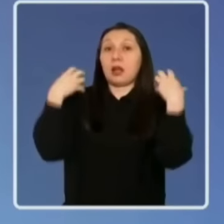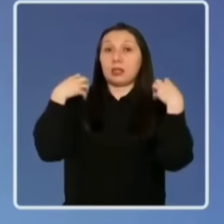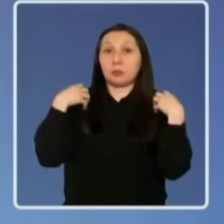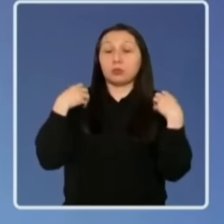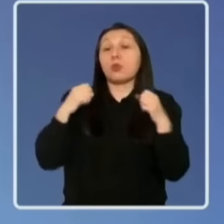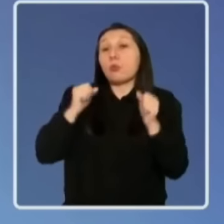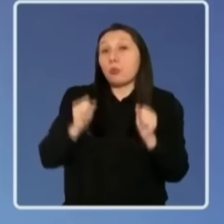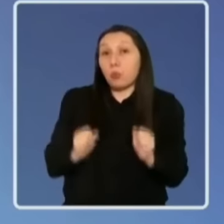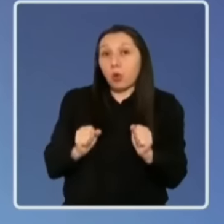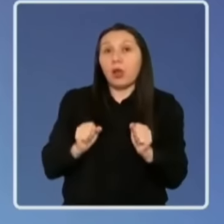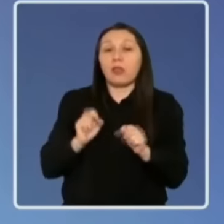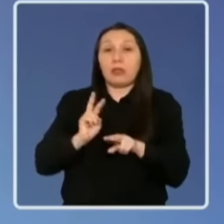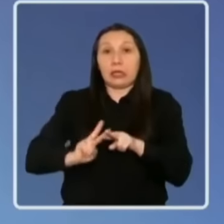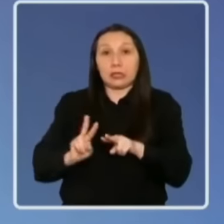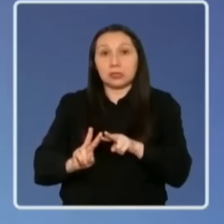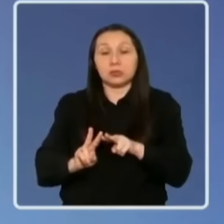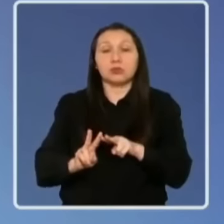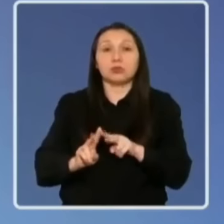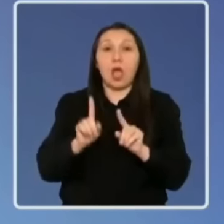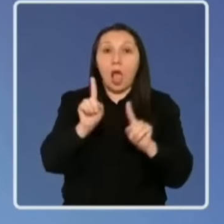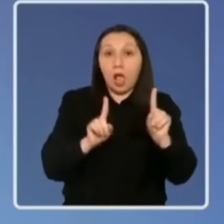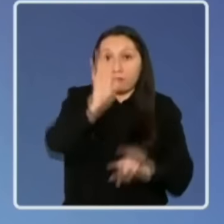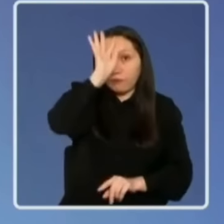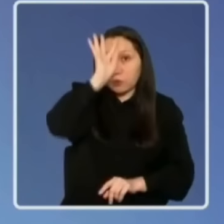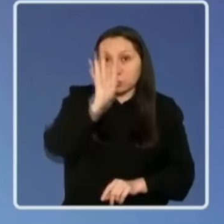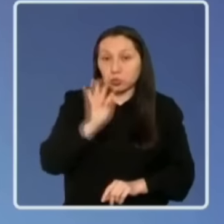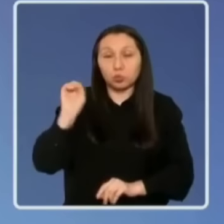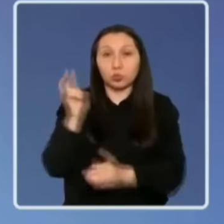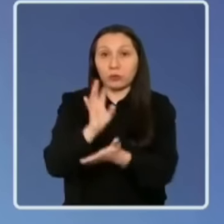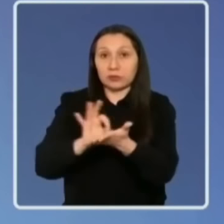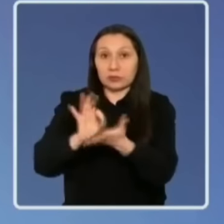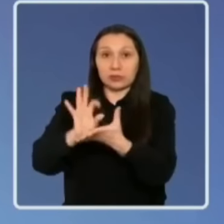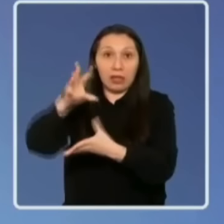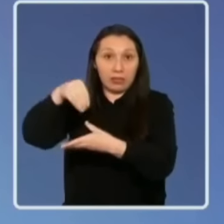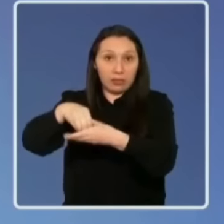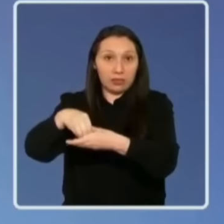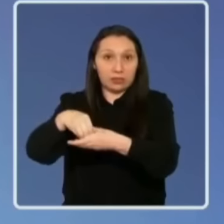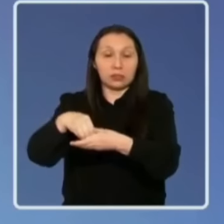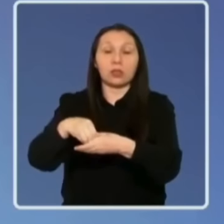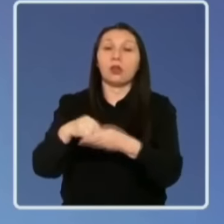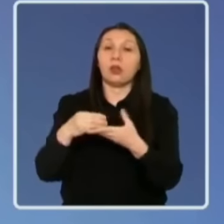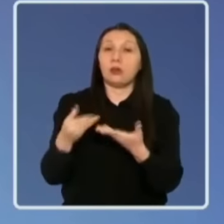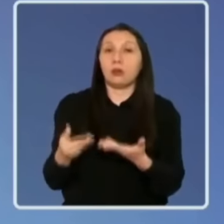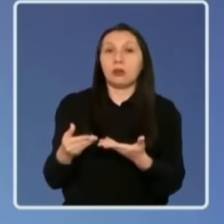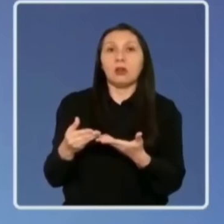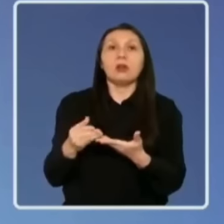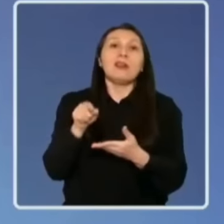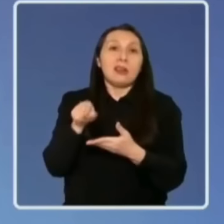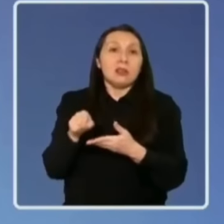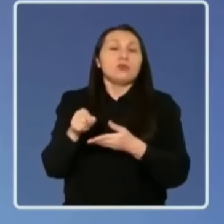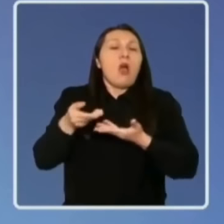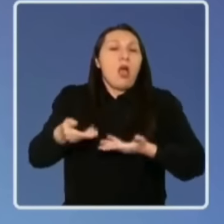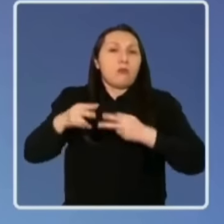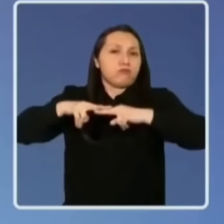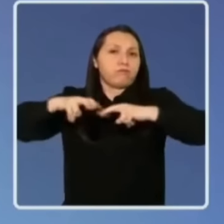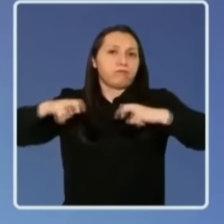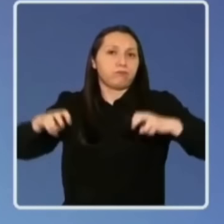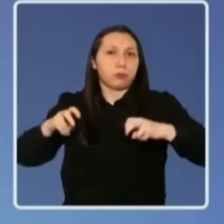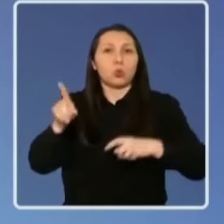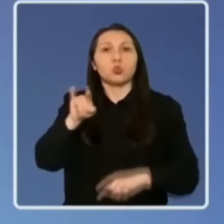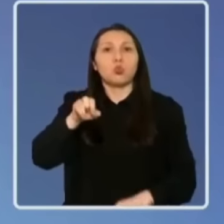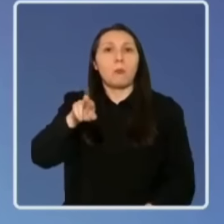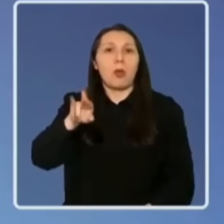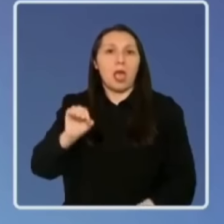en que pudieron haber incurrido funcionarios de la subsecretaría del interior, son objeto de investigación en el contexto del sumario